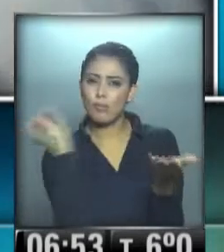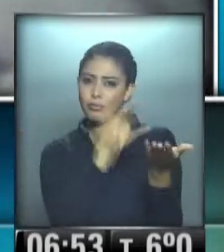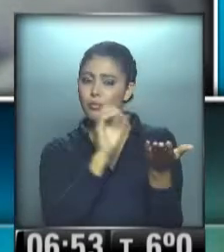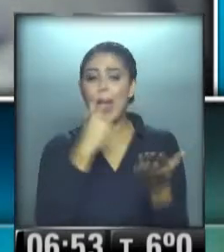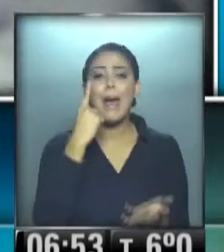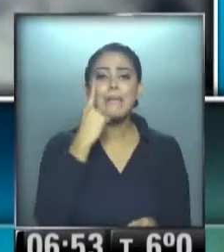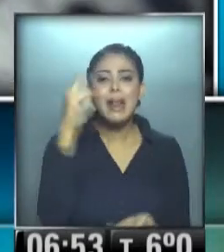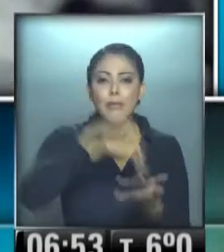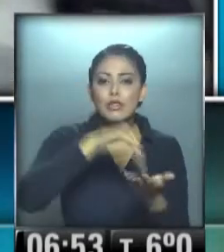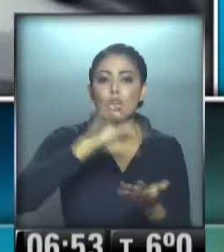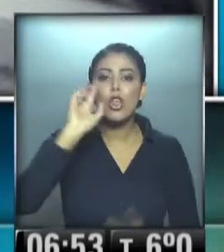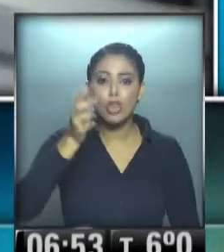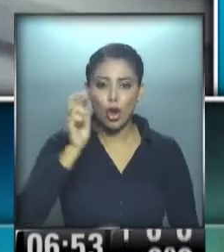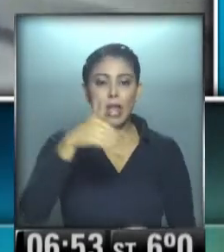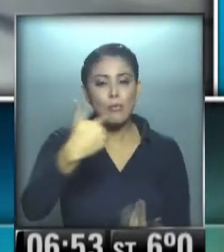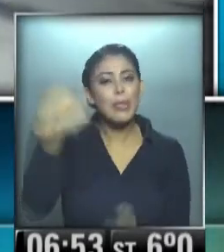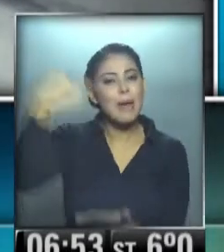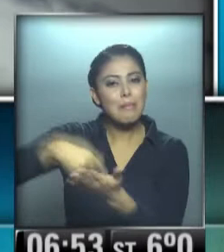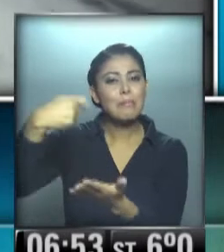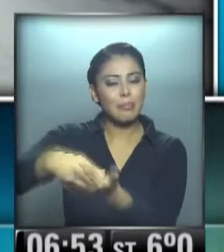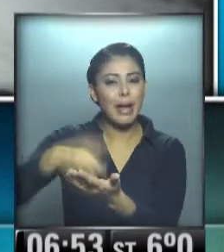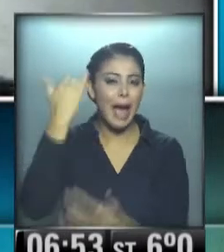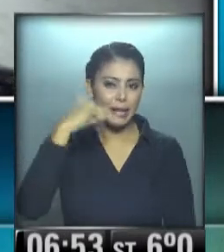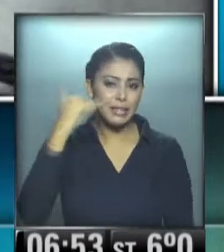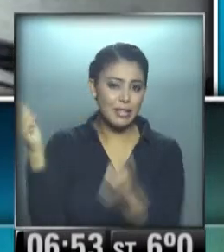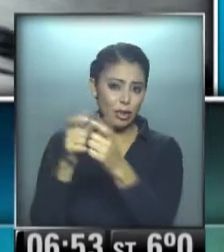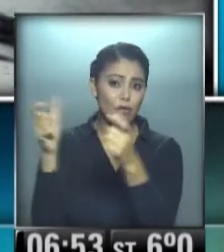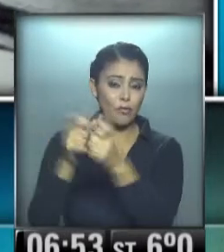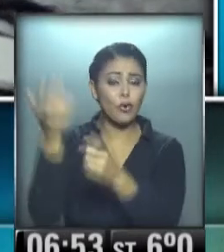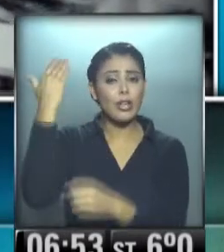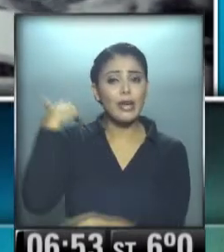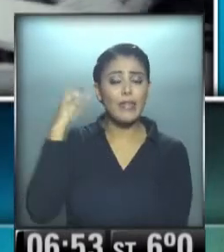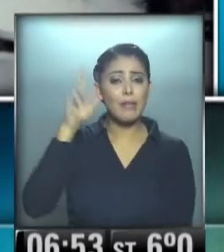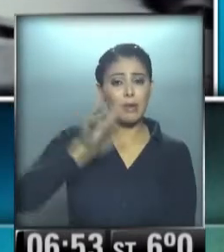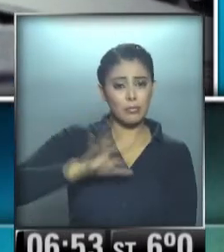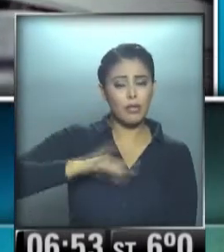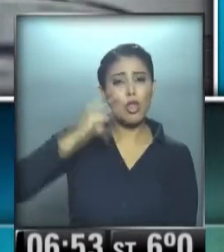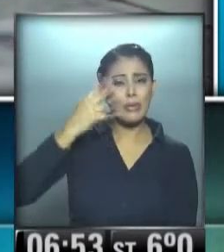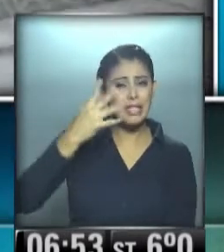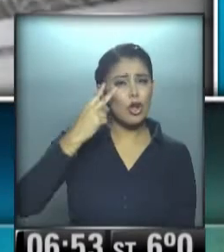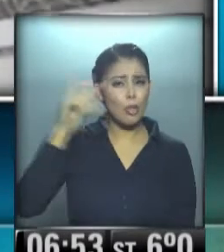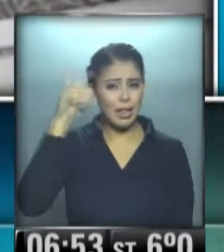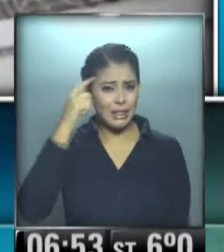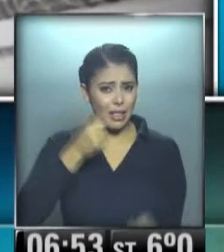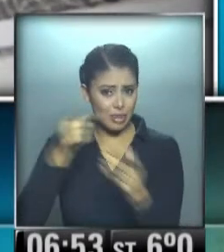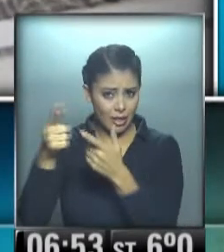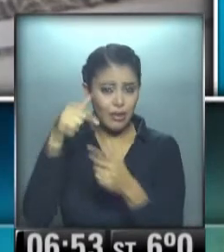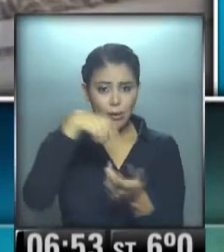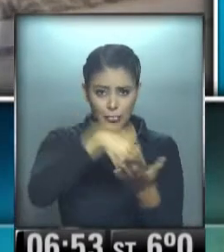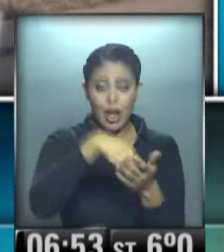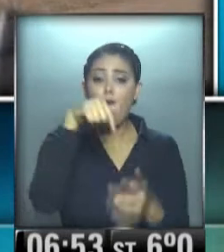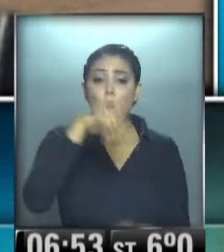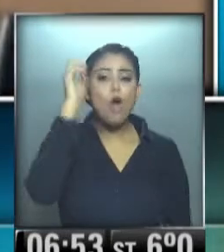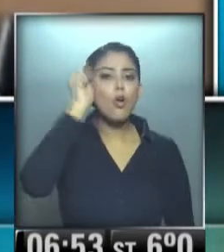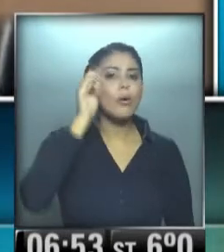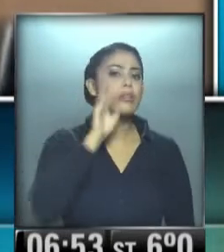millones de dólares para pagar capital e intereses de bonos otorgados en los canjes de 2005 y 2010. Hoy, en una audiencia grieza, decidirá